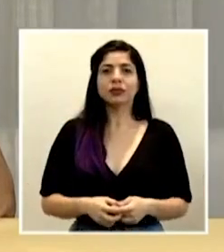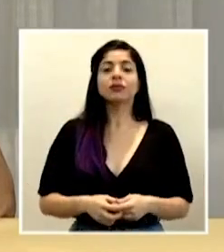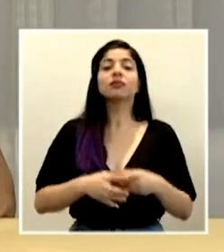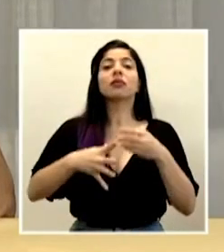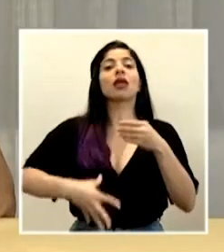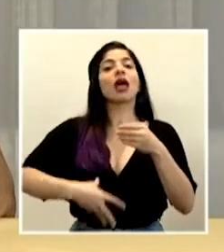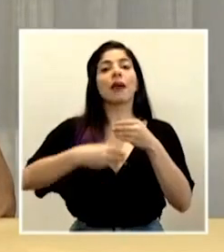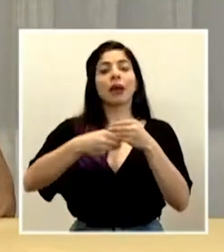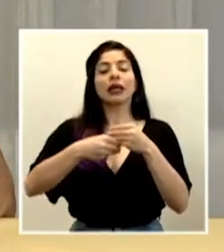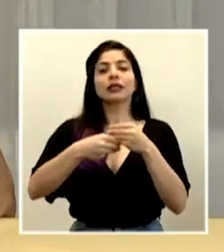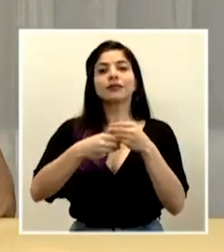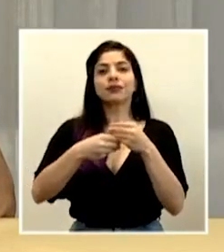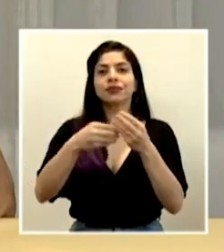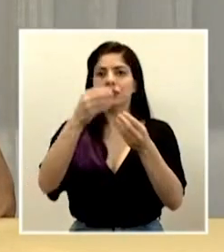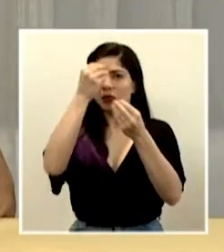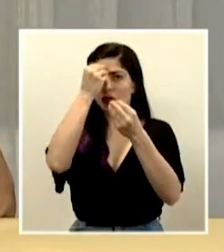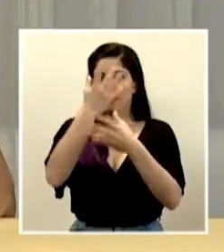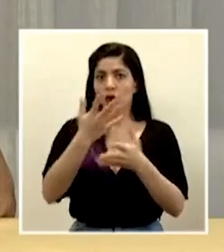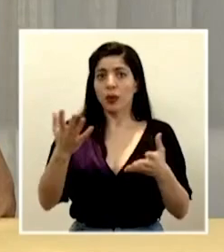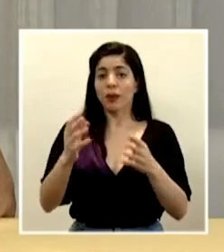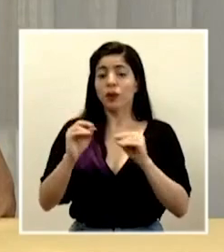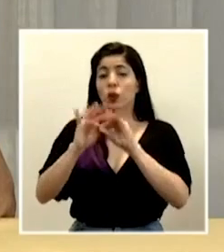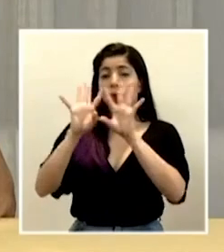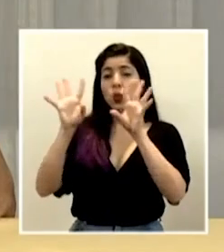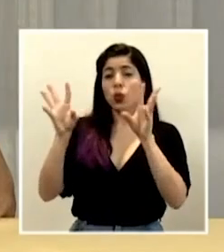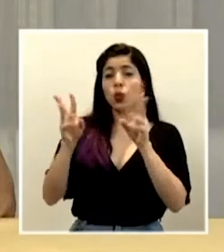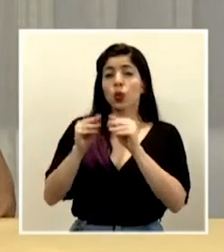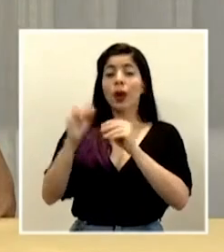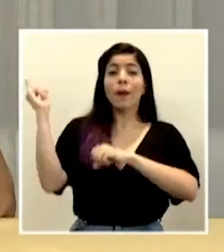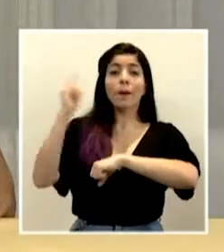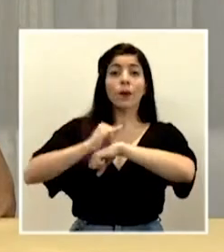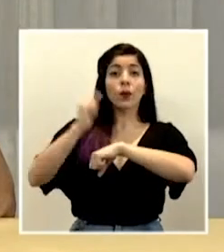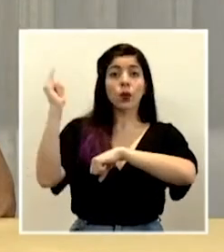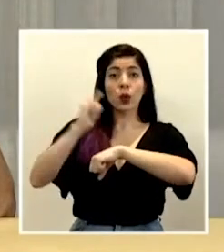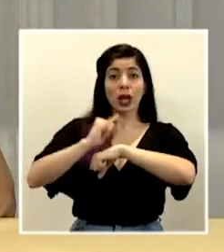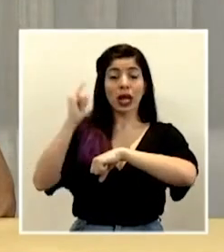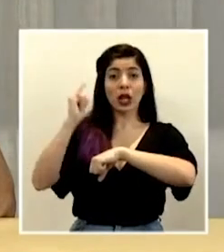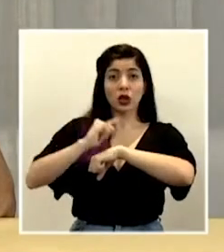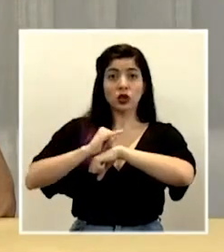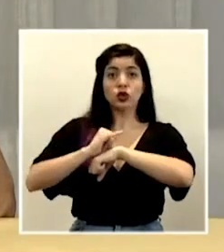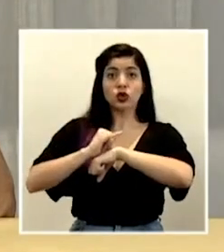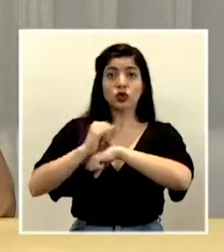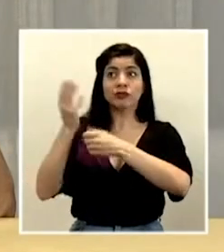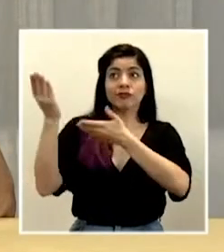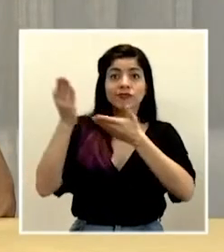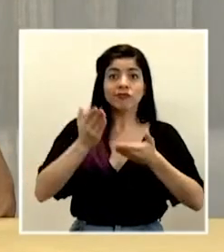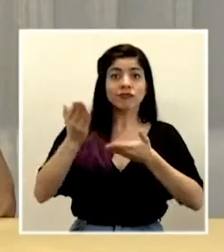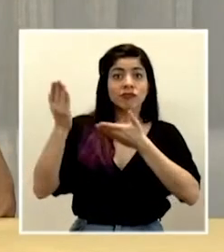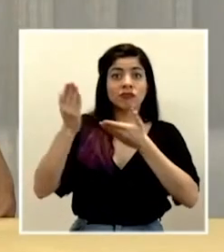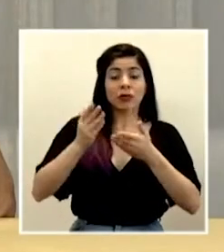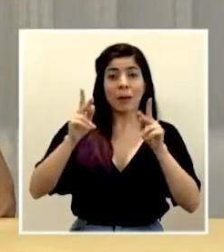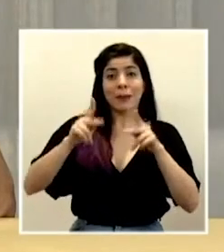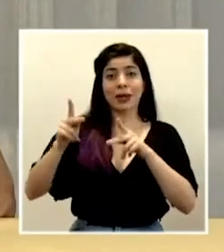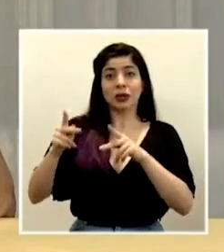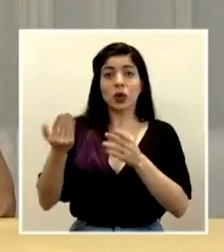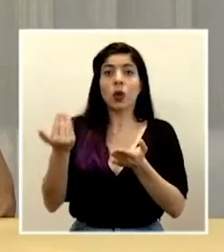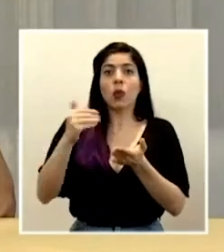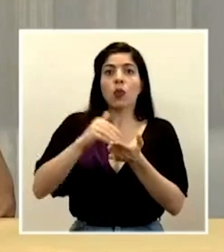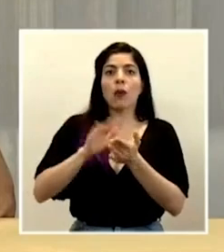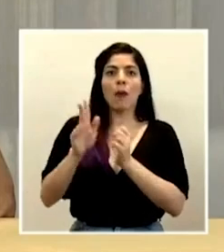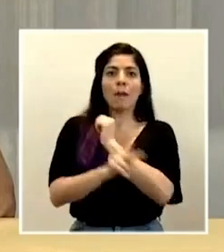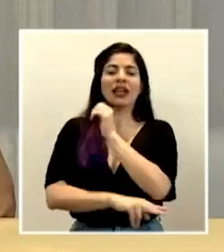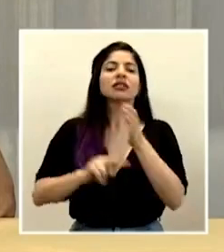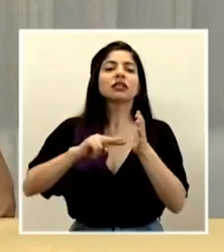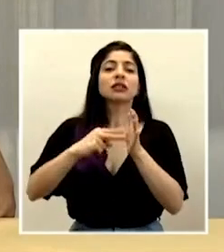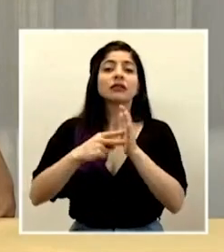Además, informamos que la totalidad de los vuelos que van a traer personas repatriadas, o sea, los